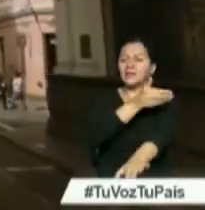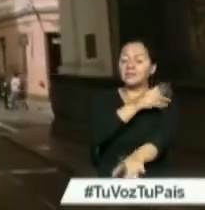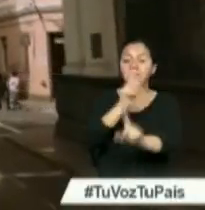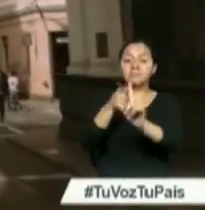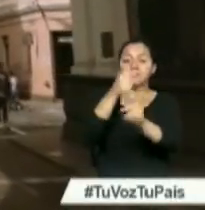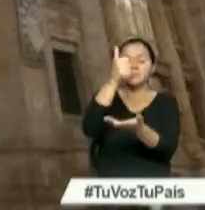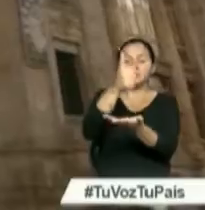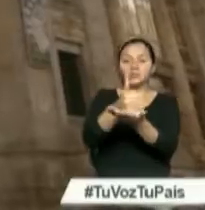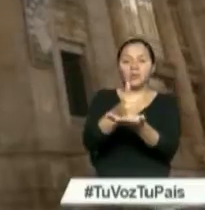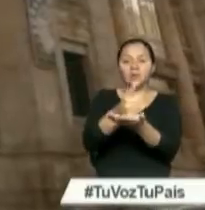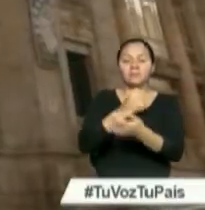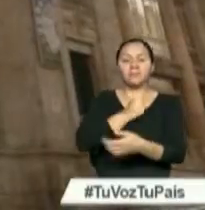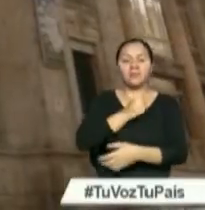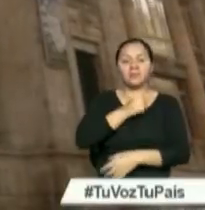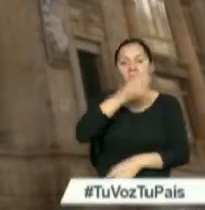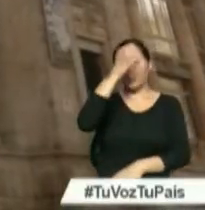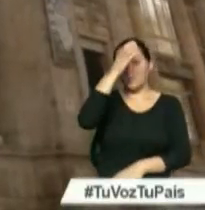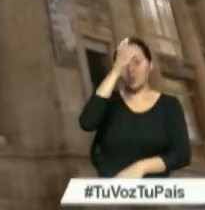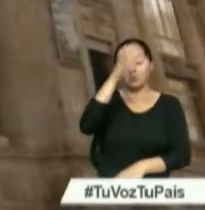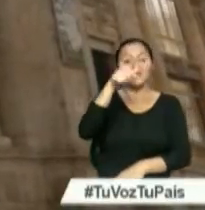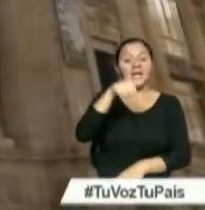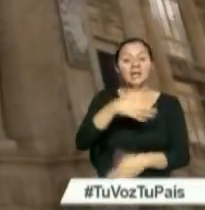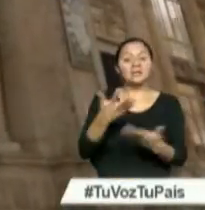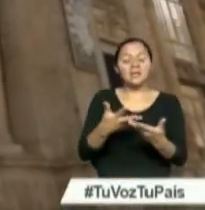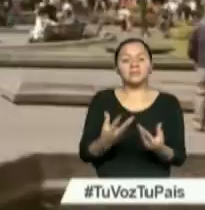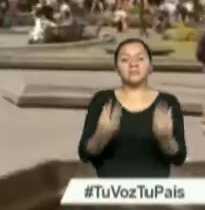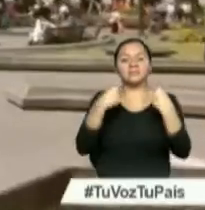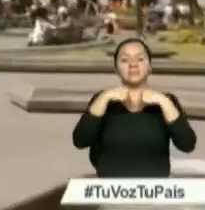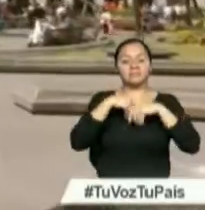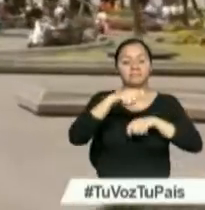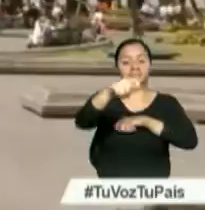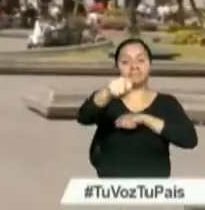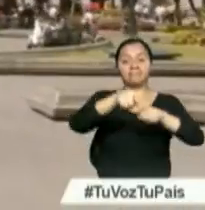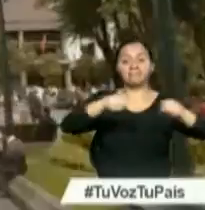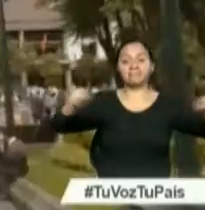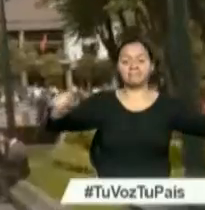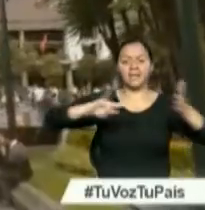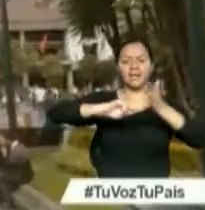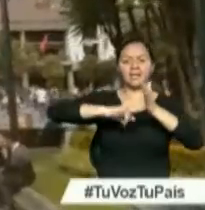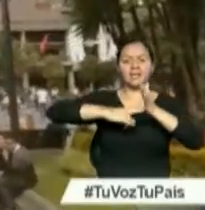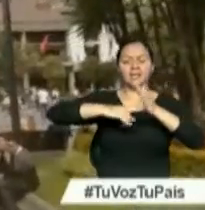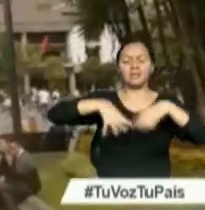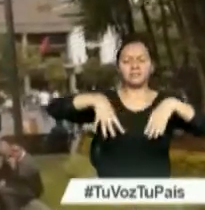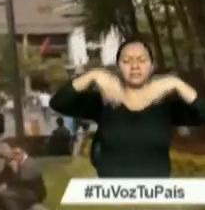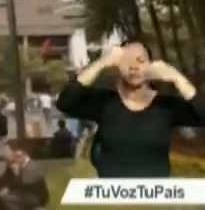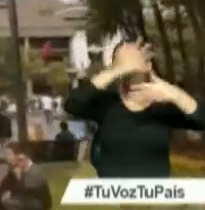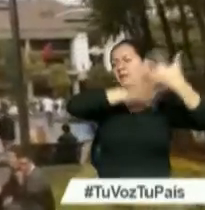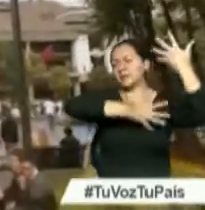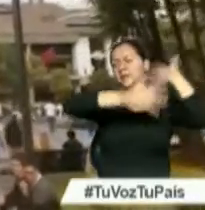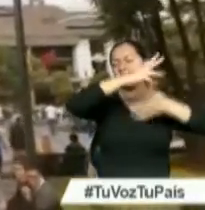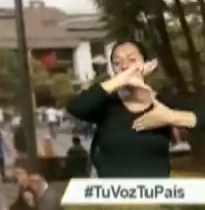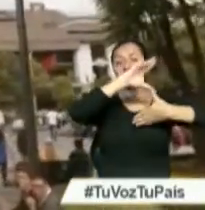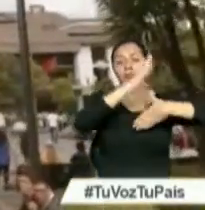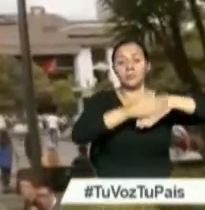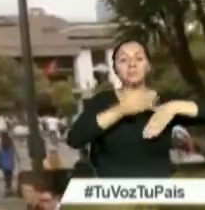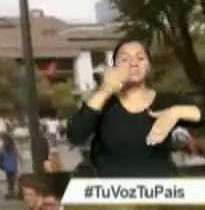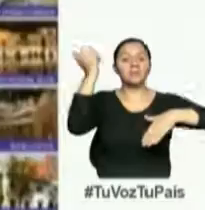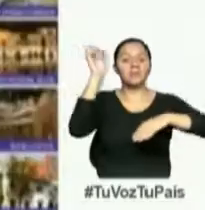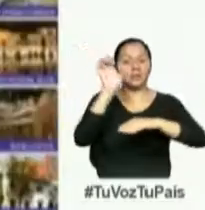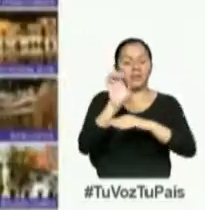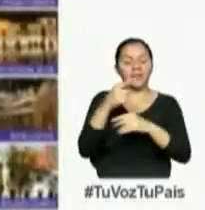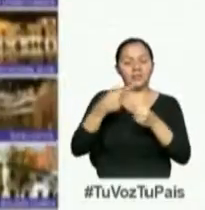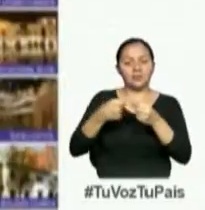ciudad patrimonio cultural de la humanidad que posee el perímetro más amplio de arquitectura colonial de toda América Latina.